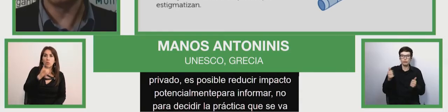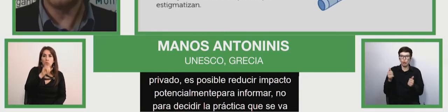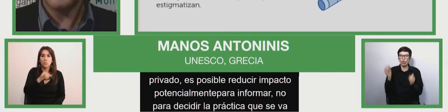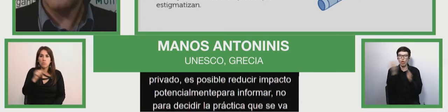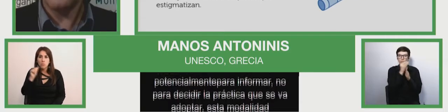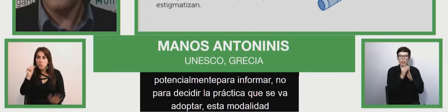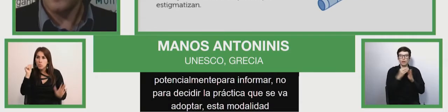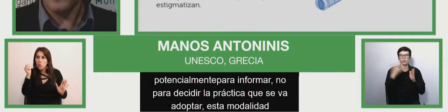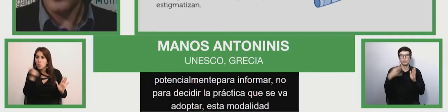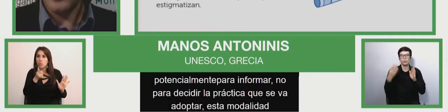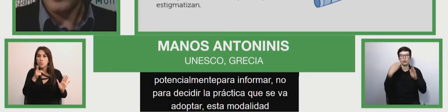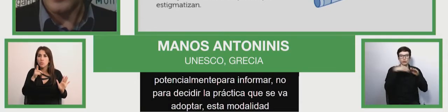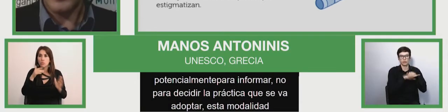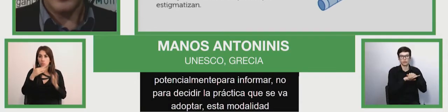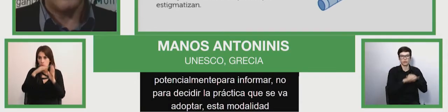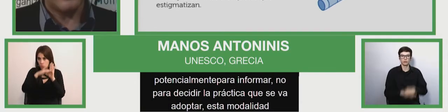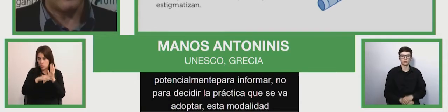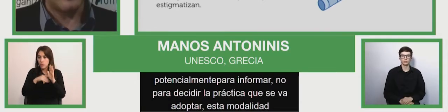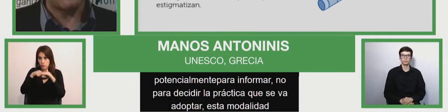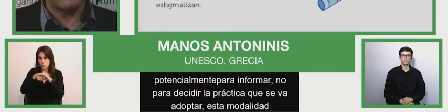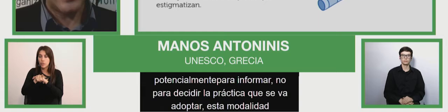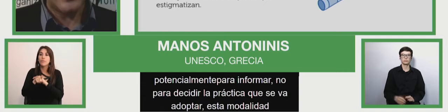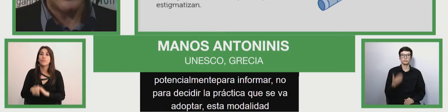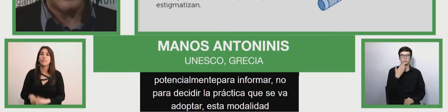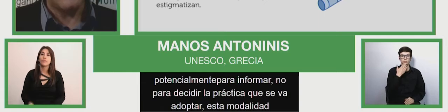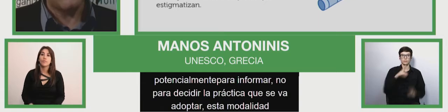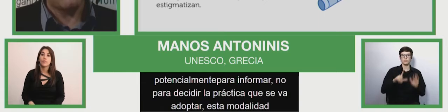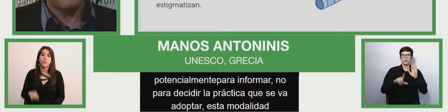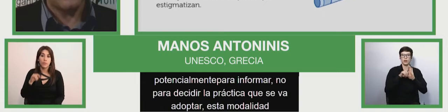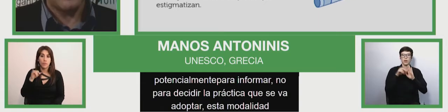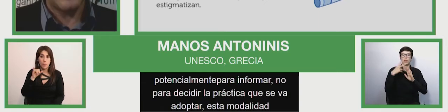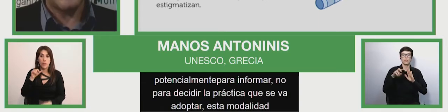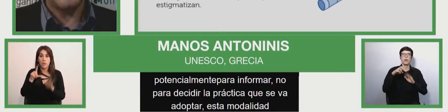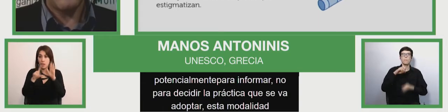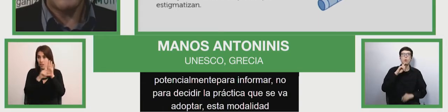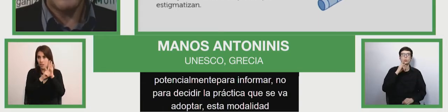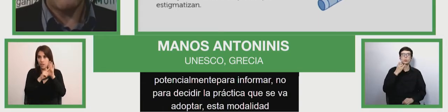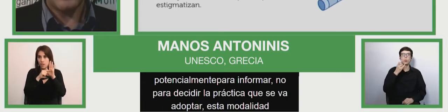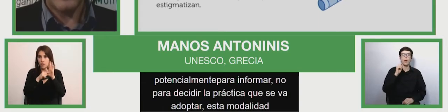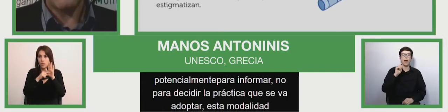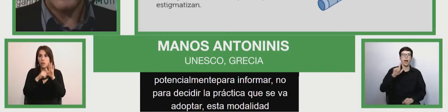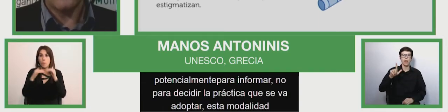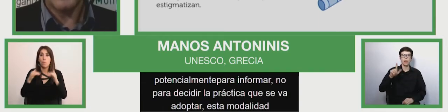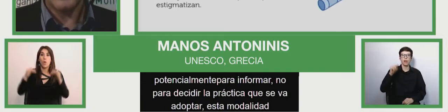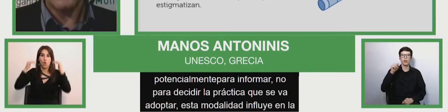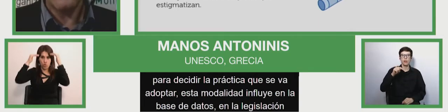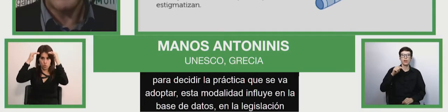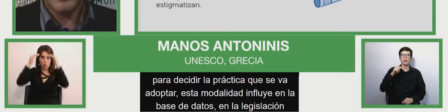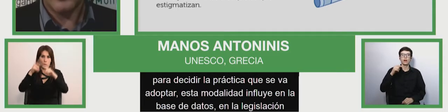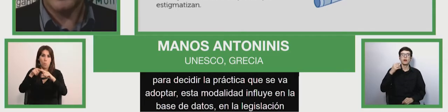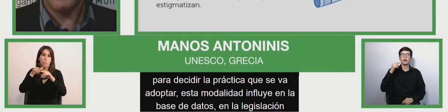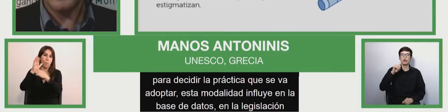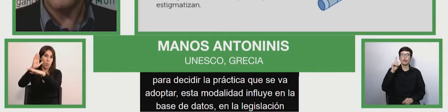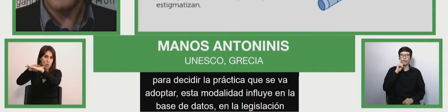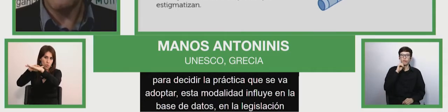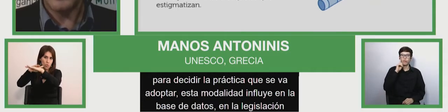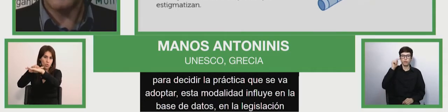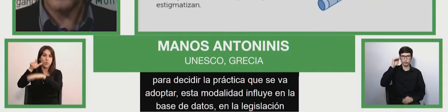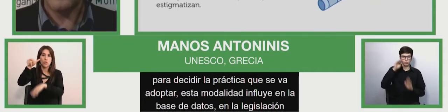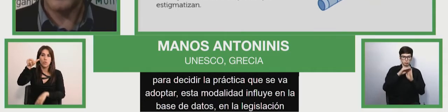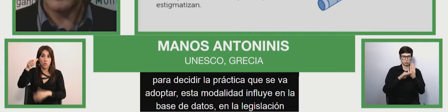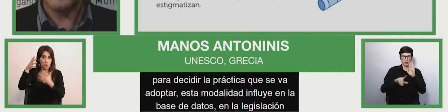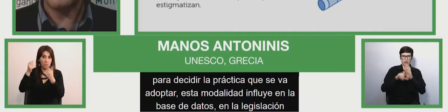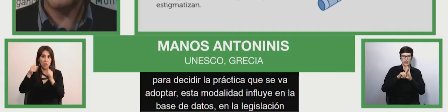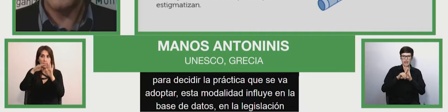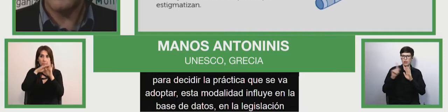notificados. En la legislación de Portugal, se dispuso recientemente a aplicar un enfoque no basado en categorías para